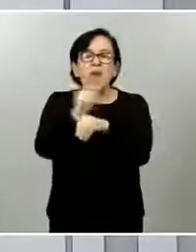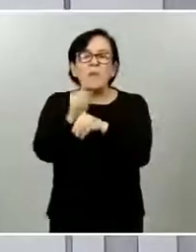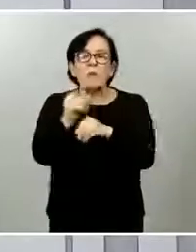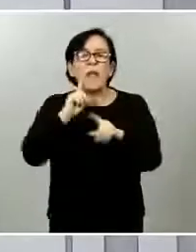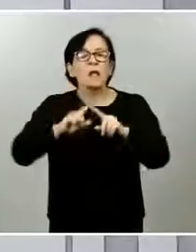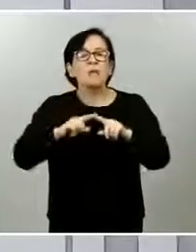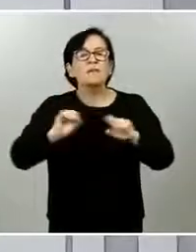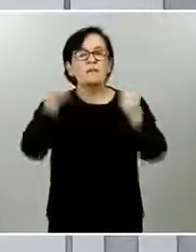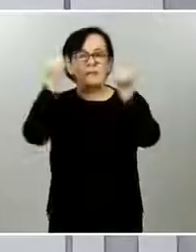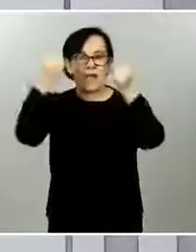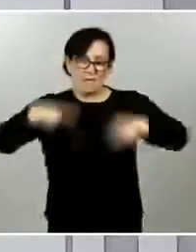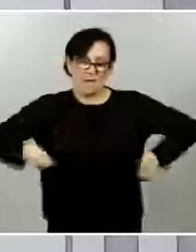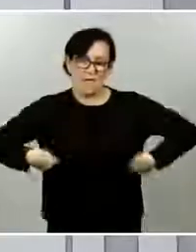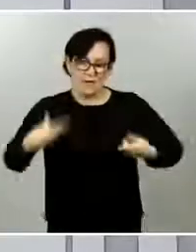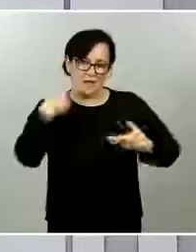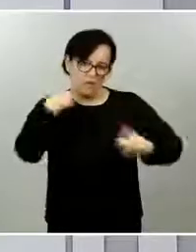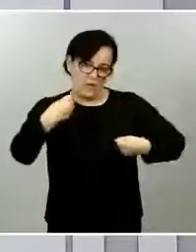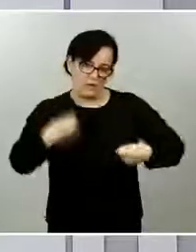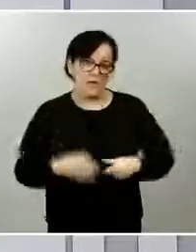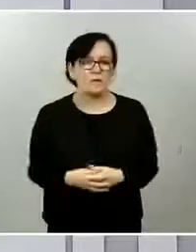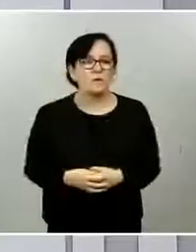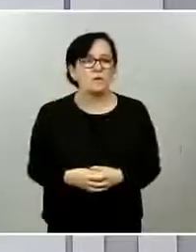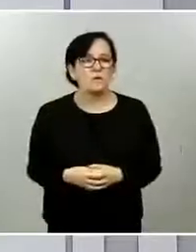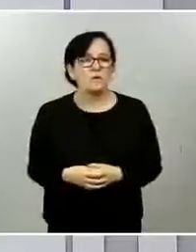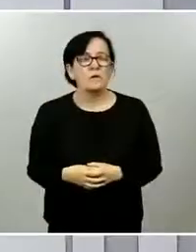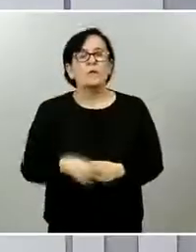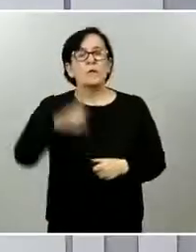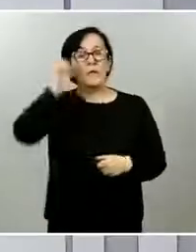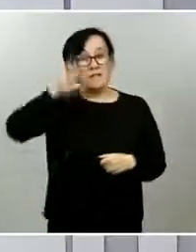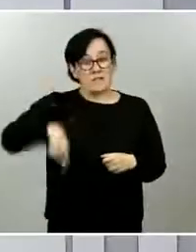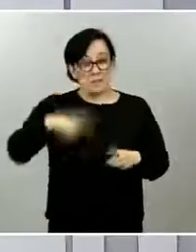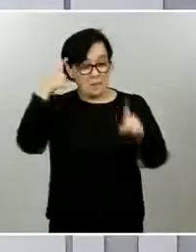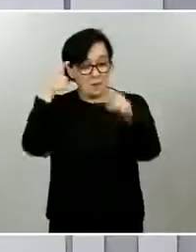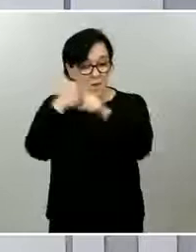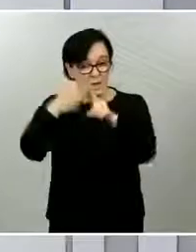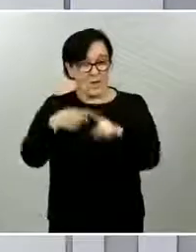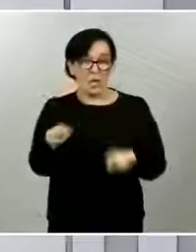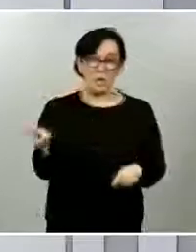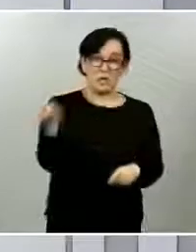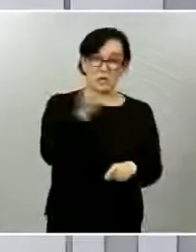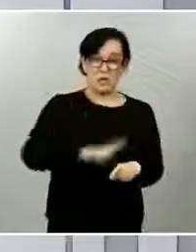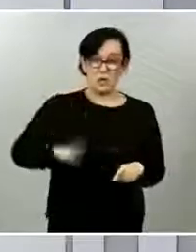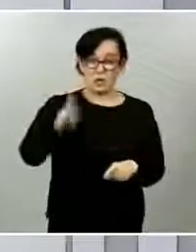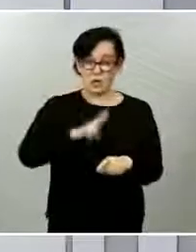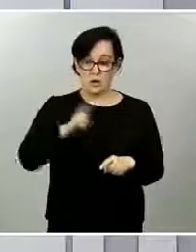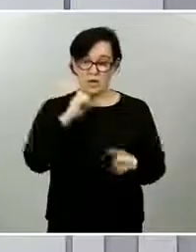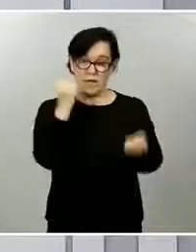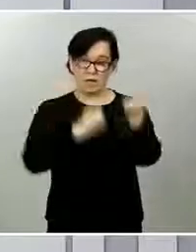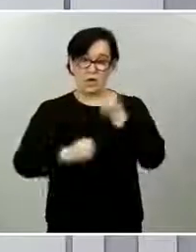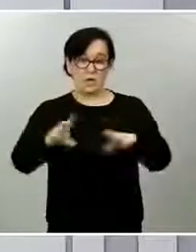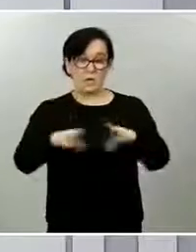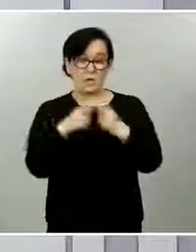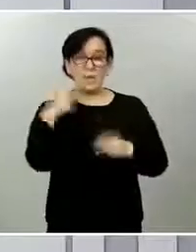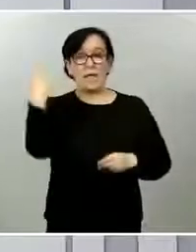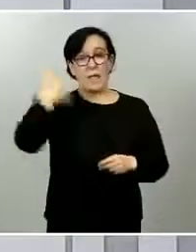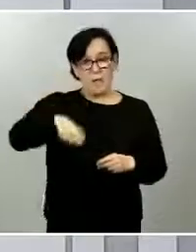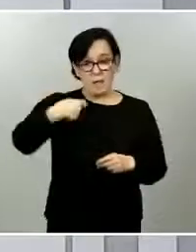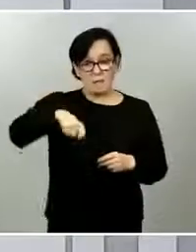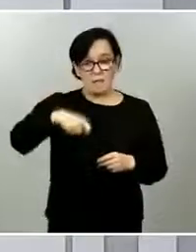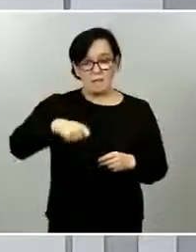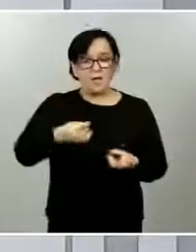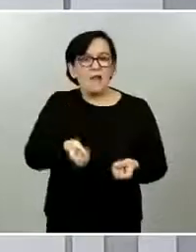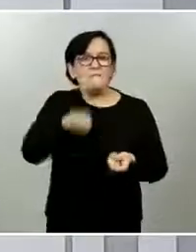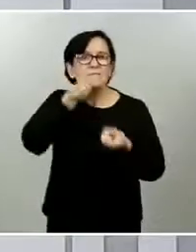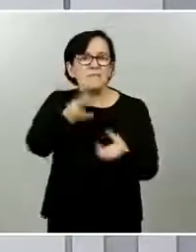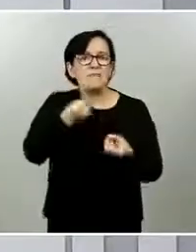tienen un mayor volumen de estos recursos y que, por tanto, van a encontrar diferentes fuentes financieras para poder solventar ese